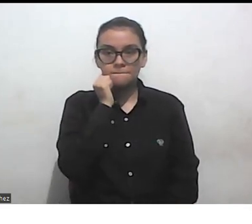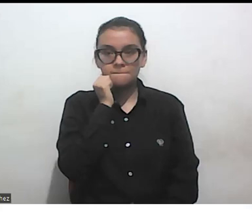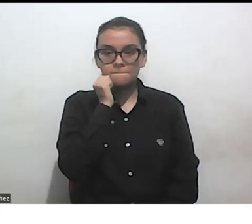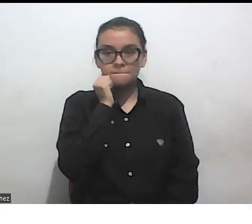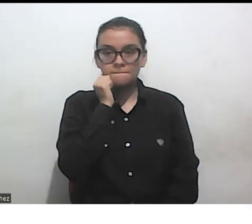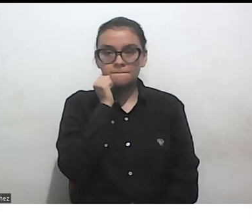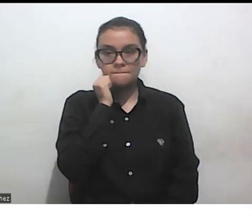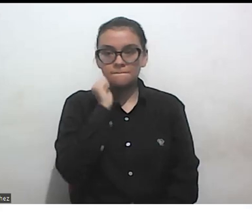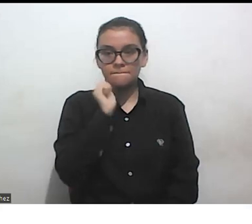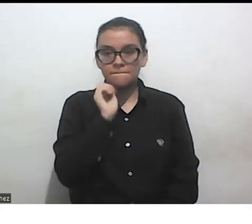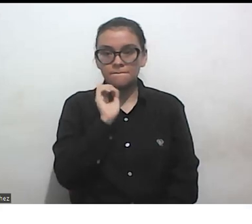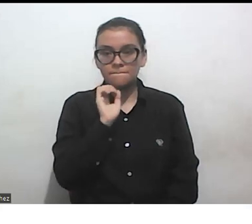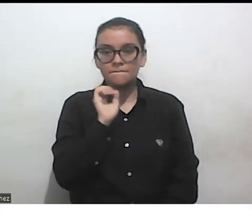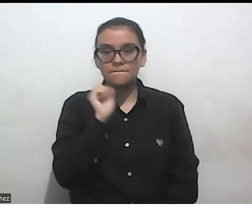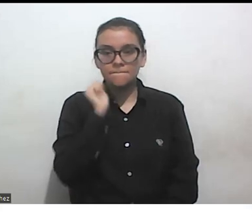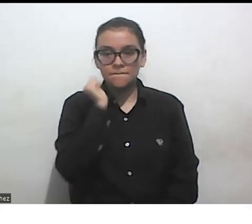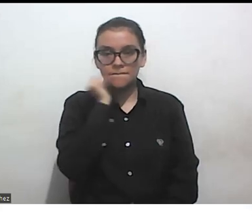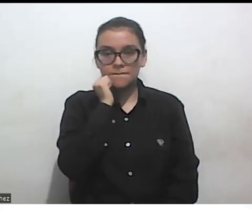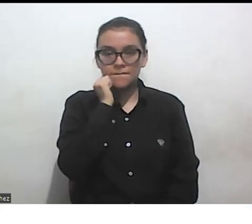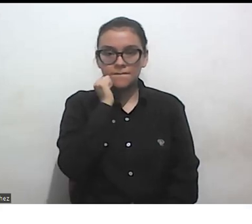¿Se congeló la... la...